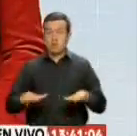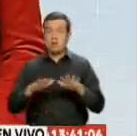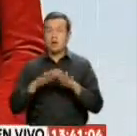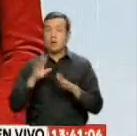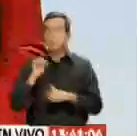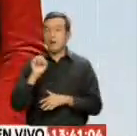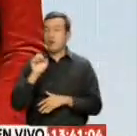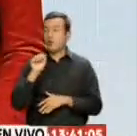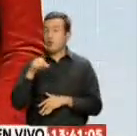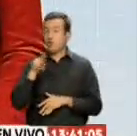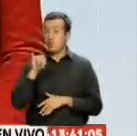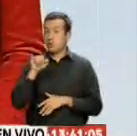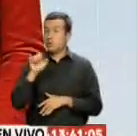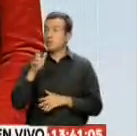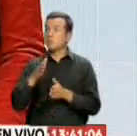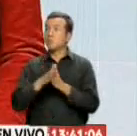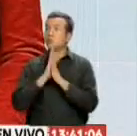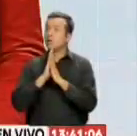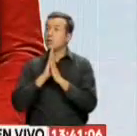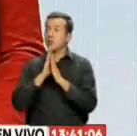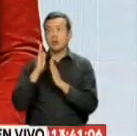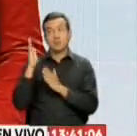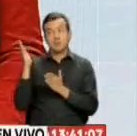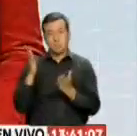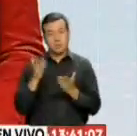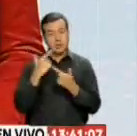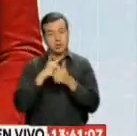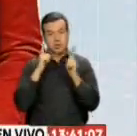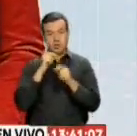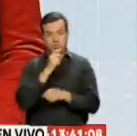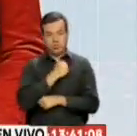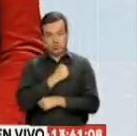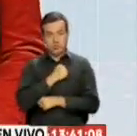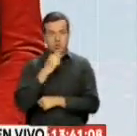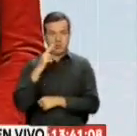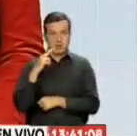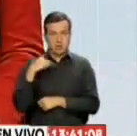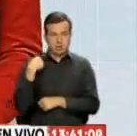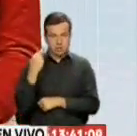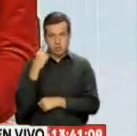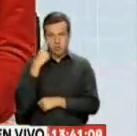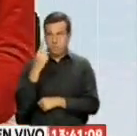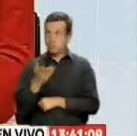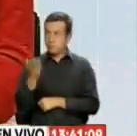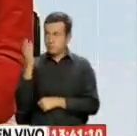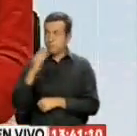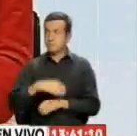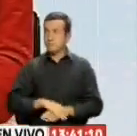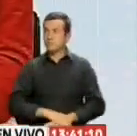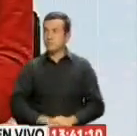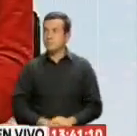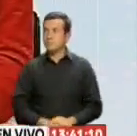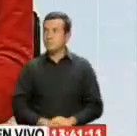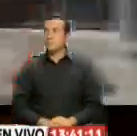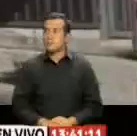Solicitan al Papa Su intersección Para practicar libremente Su fe Tenemos más noticias En el siguiente resumen